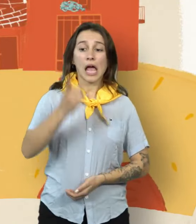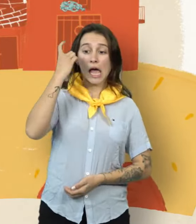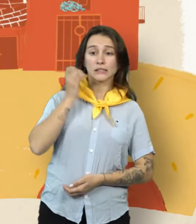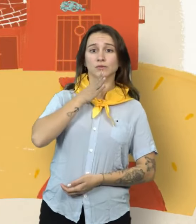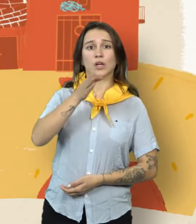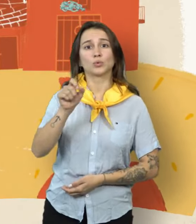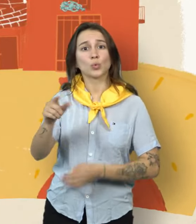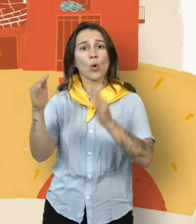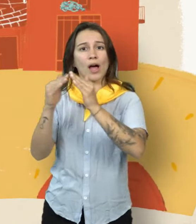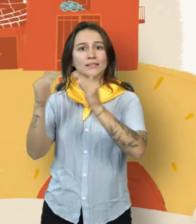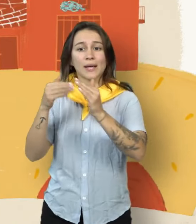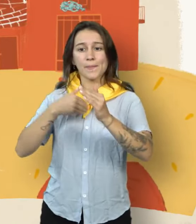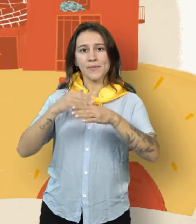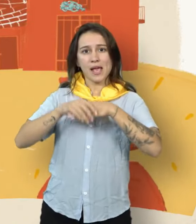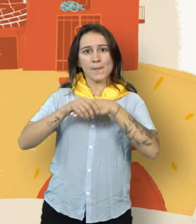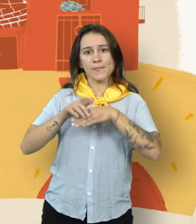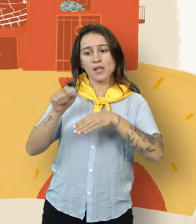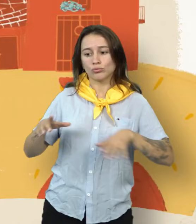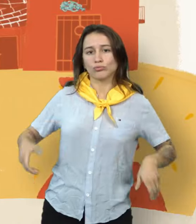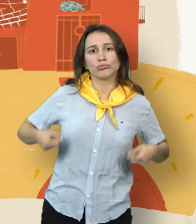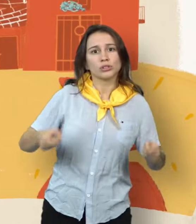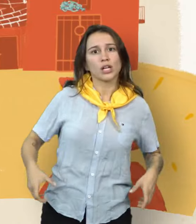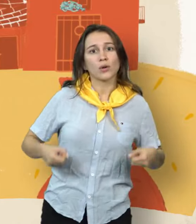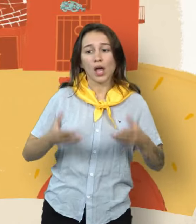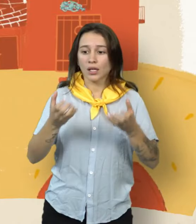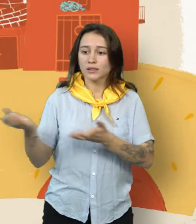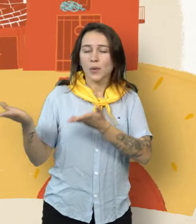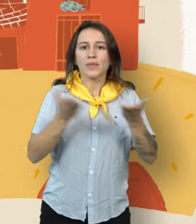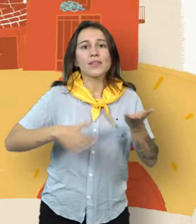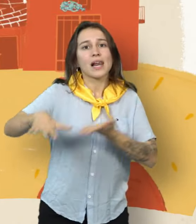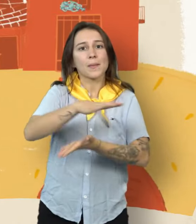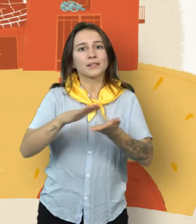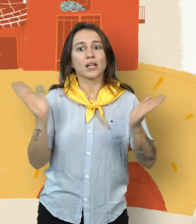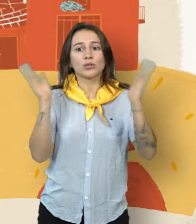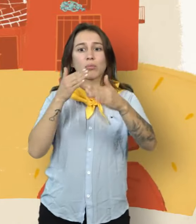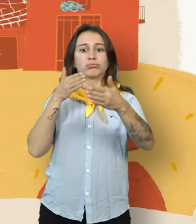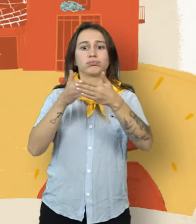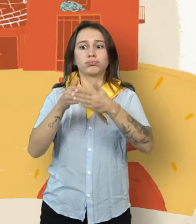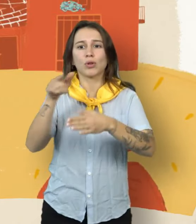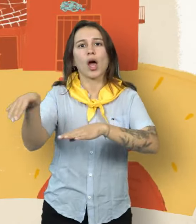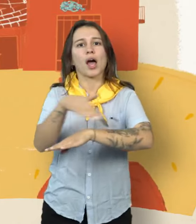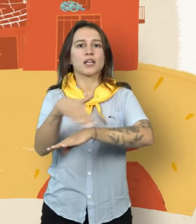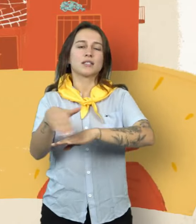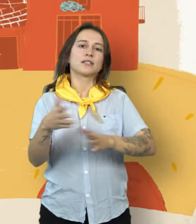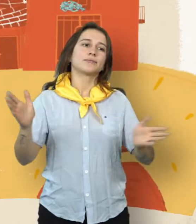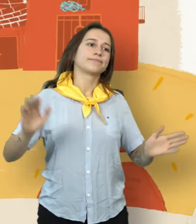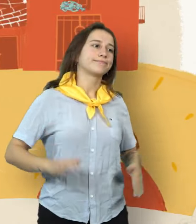Ayer pasó por tu casa mi amiga en su silla y rueda, quiso invitarte a la plaza y no la dejó tu vereda.